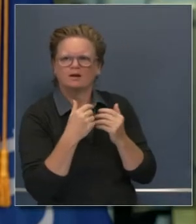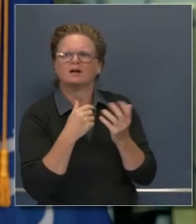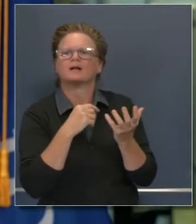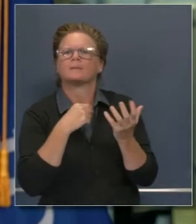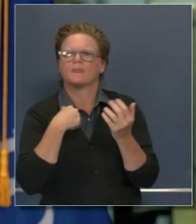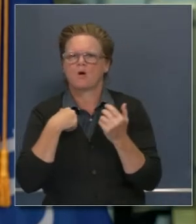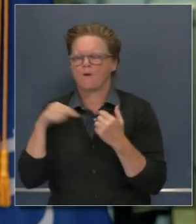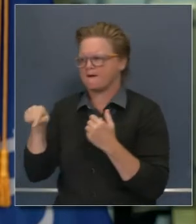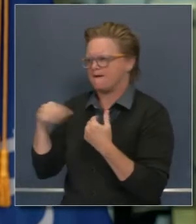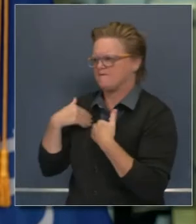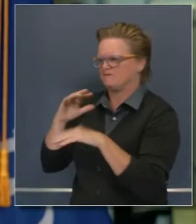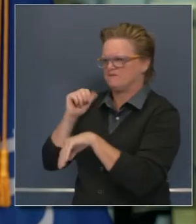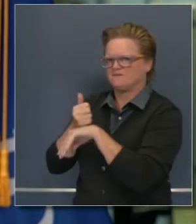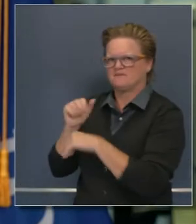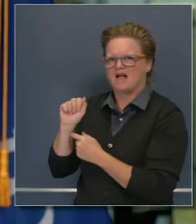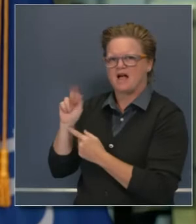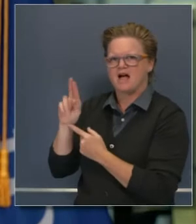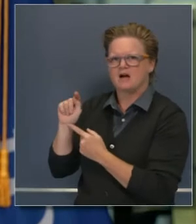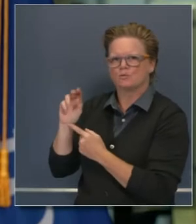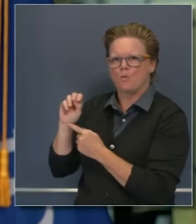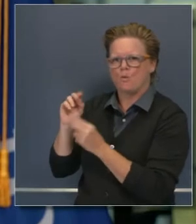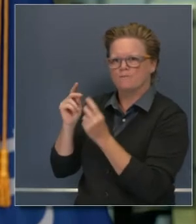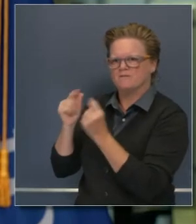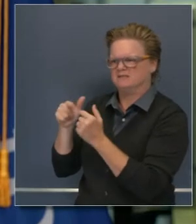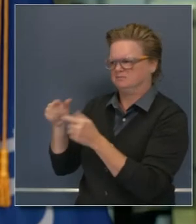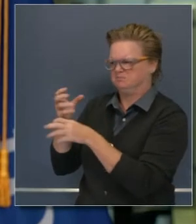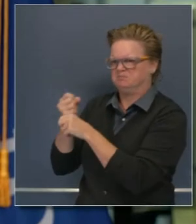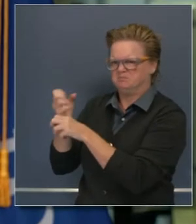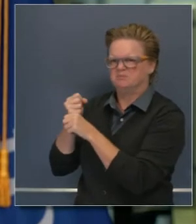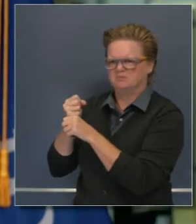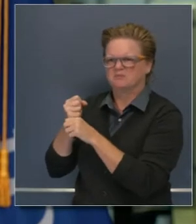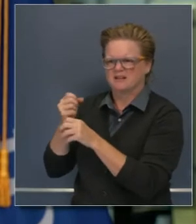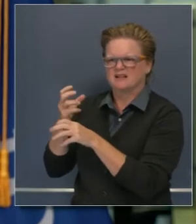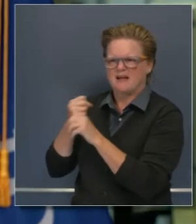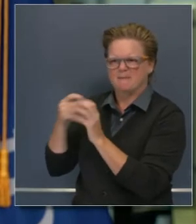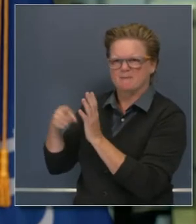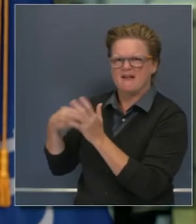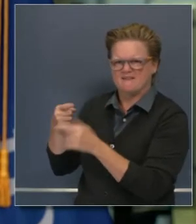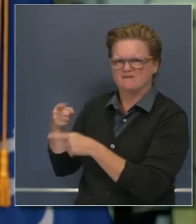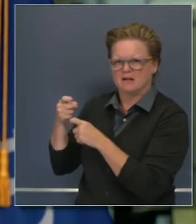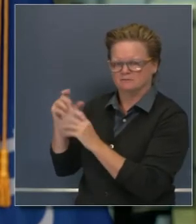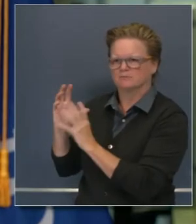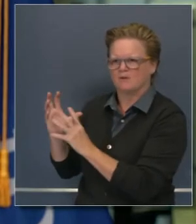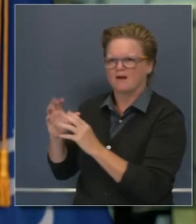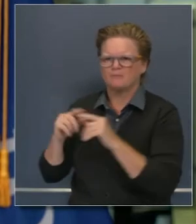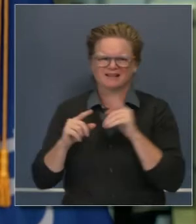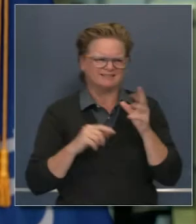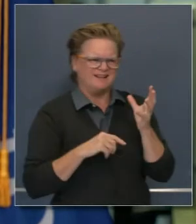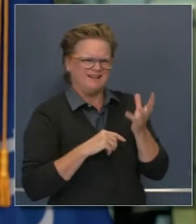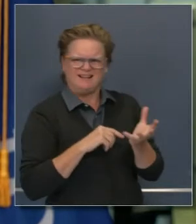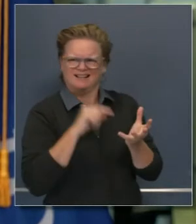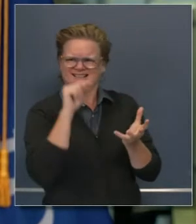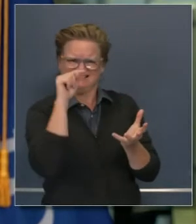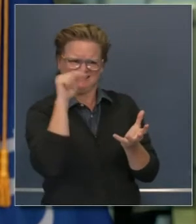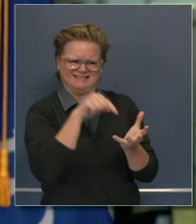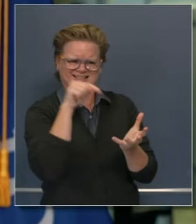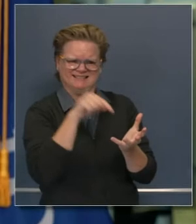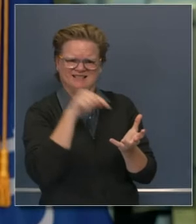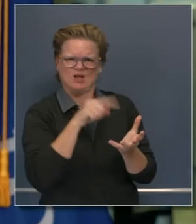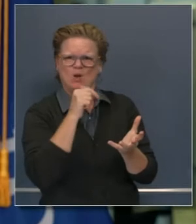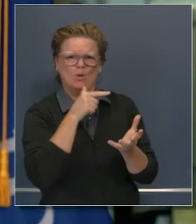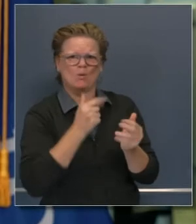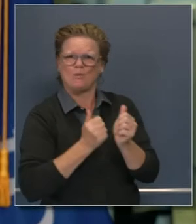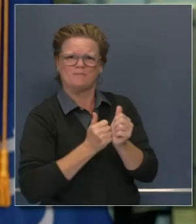manual. Eso hará posible ser pagados mucho más rápidamente, lo cual es excelente.